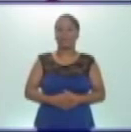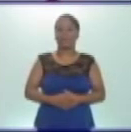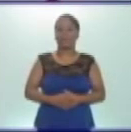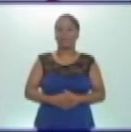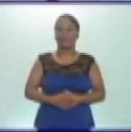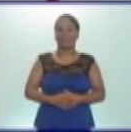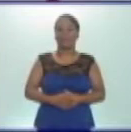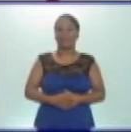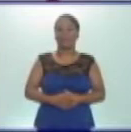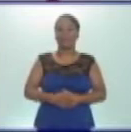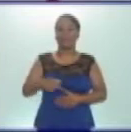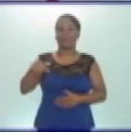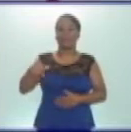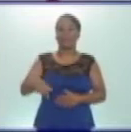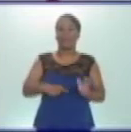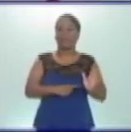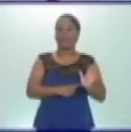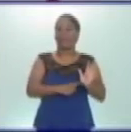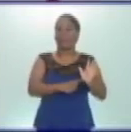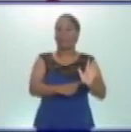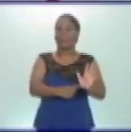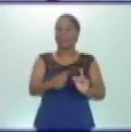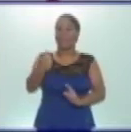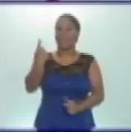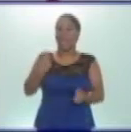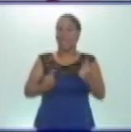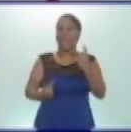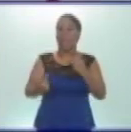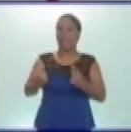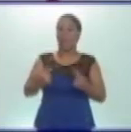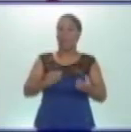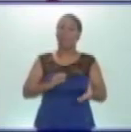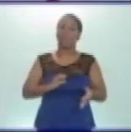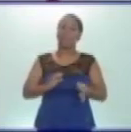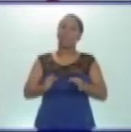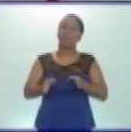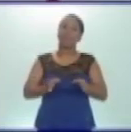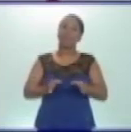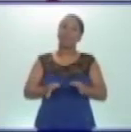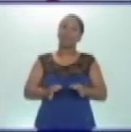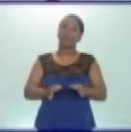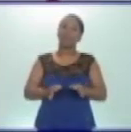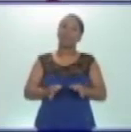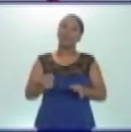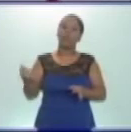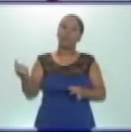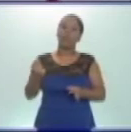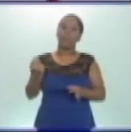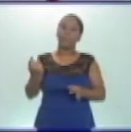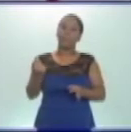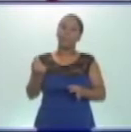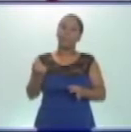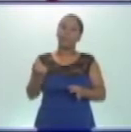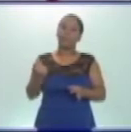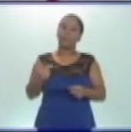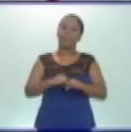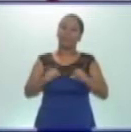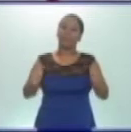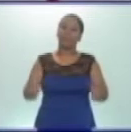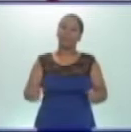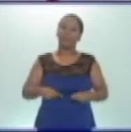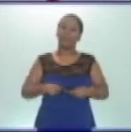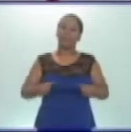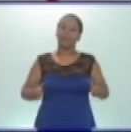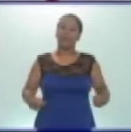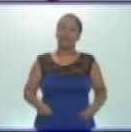Aquí les presento algunas de las funciones principales del sistema de órganos que estamos trabajando en el encuentro de hoy. Por